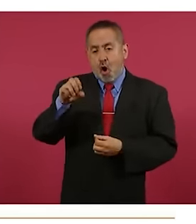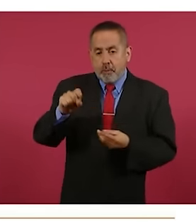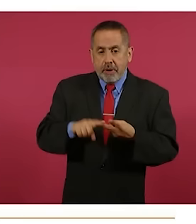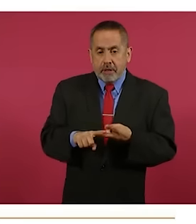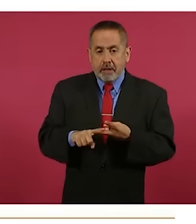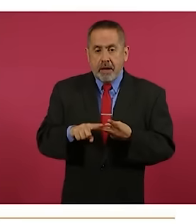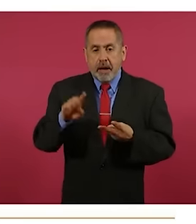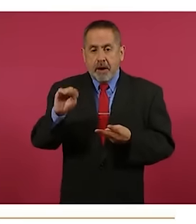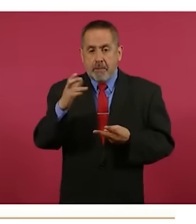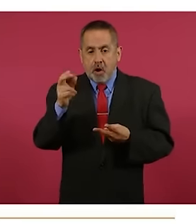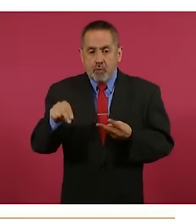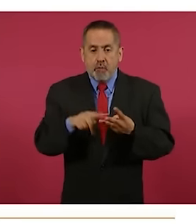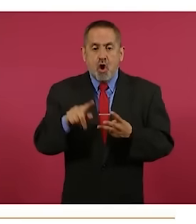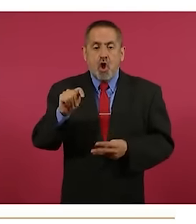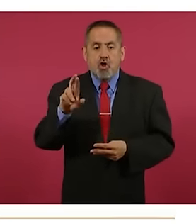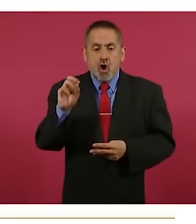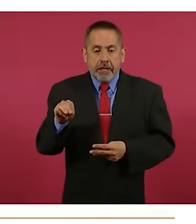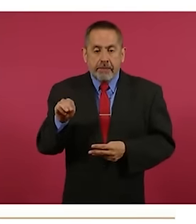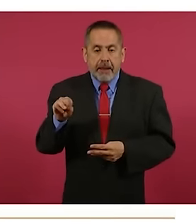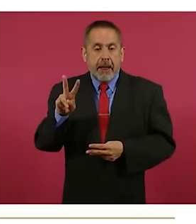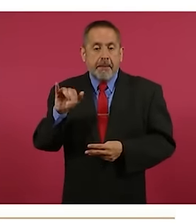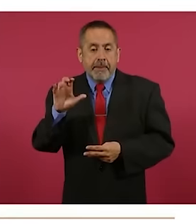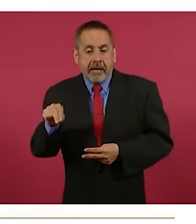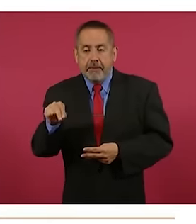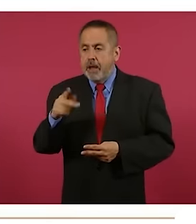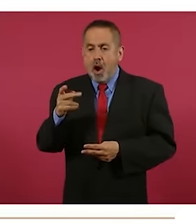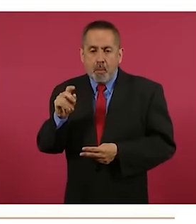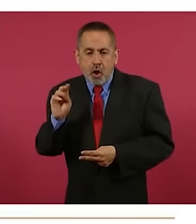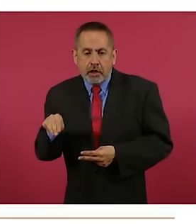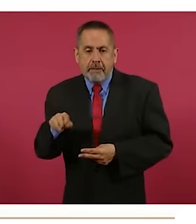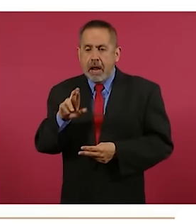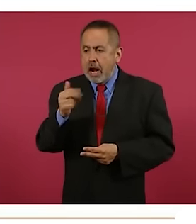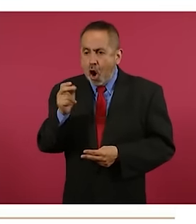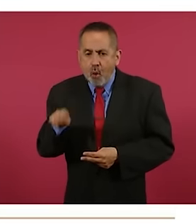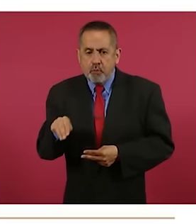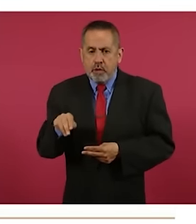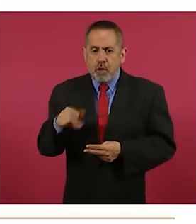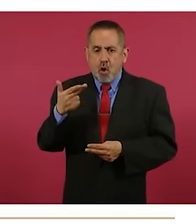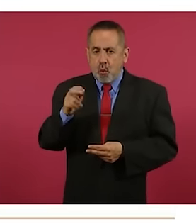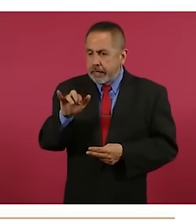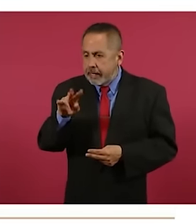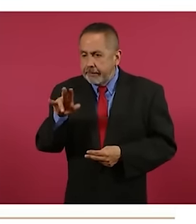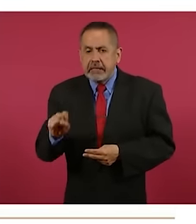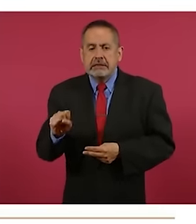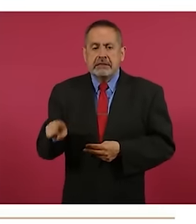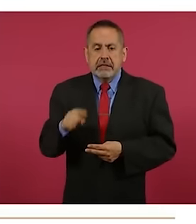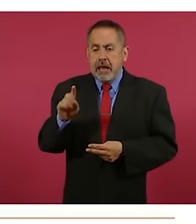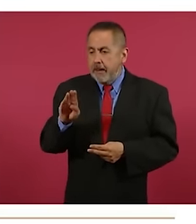Loma de Bacum, Torim, Bicam, Potam, Raúm, Huiribis y Belém.